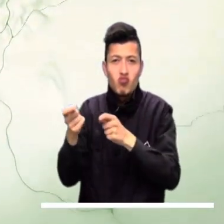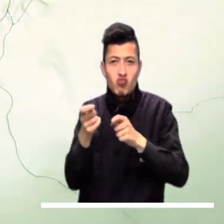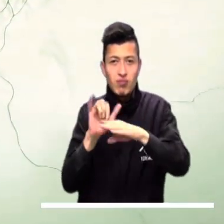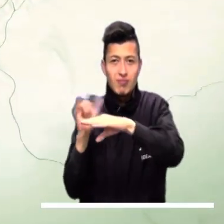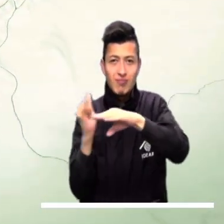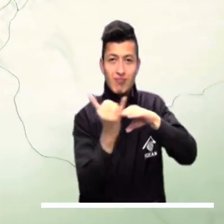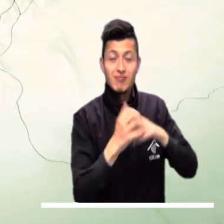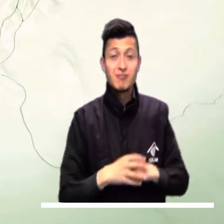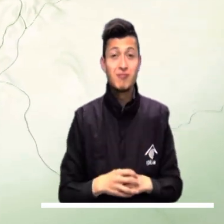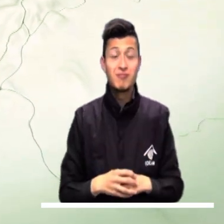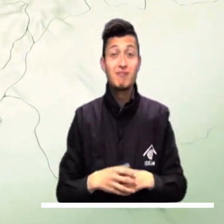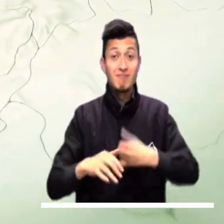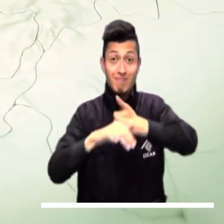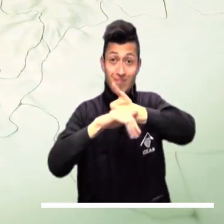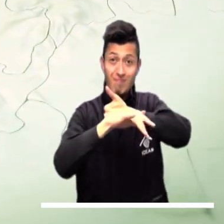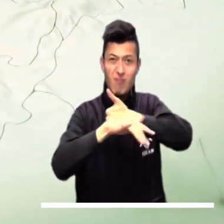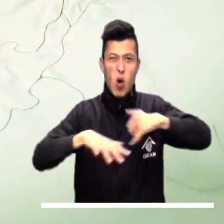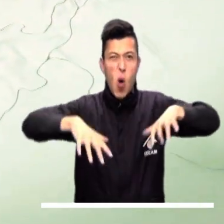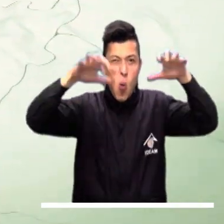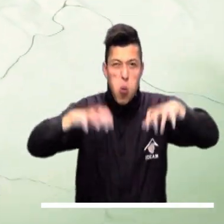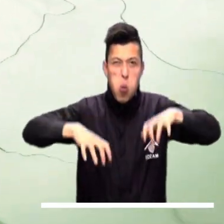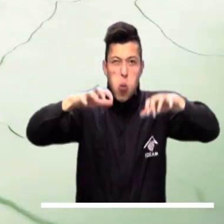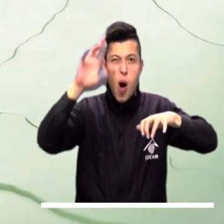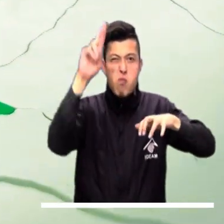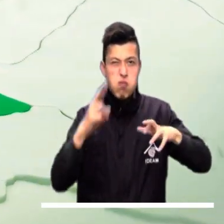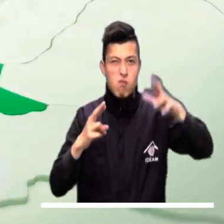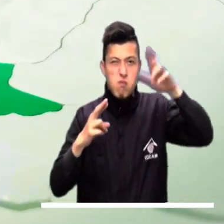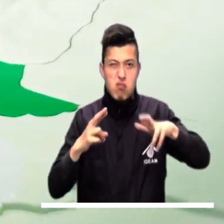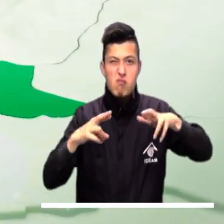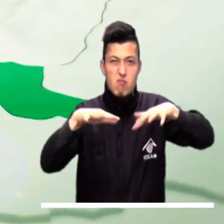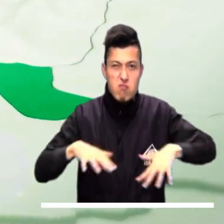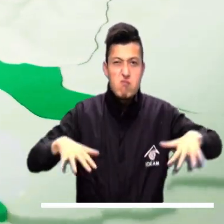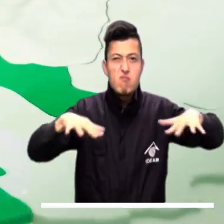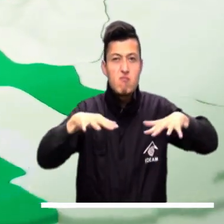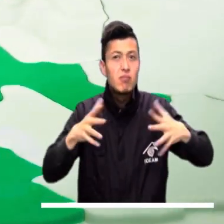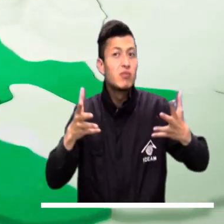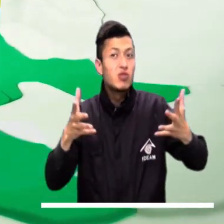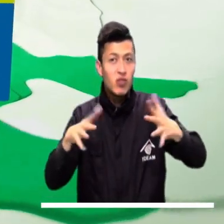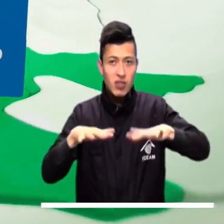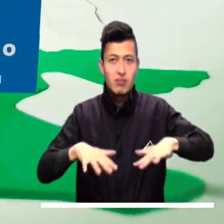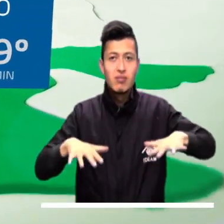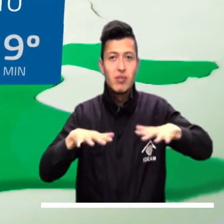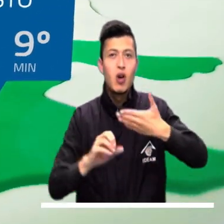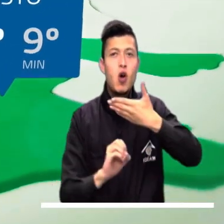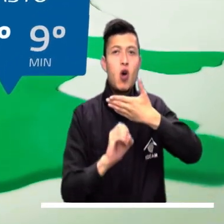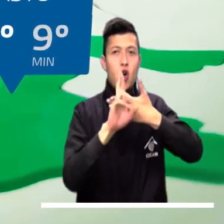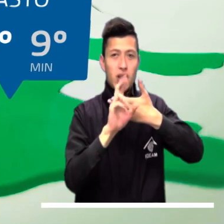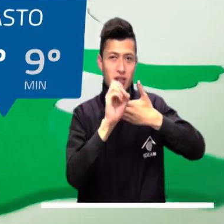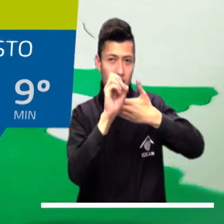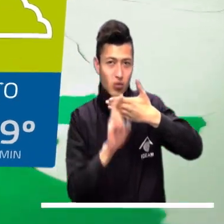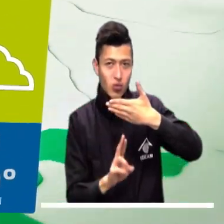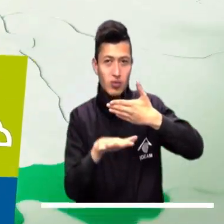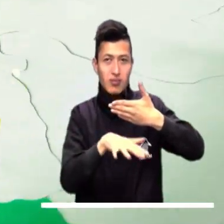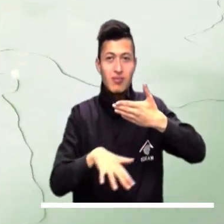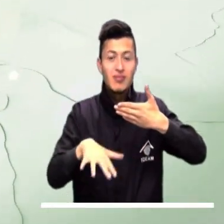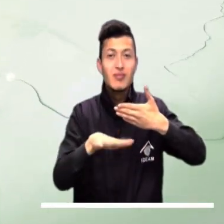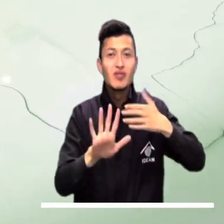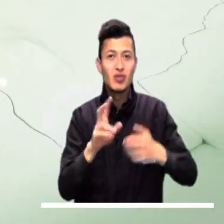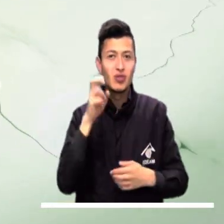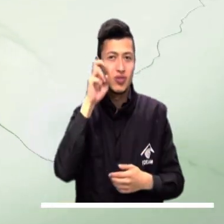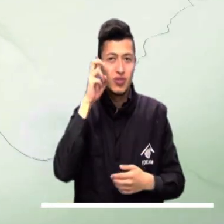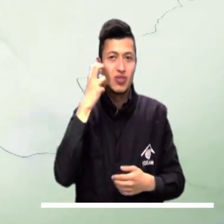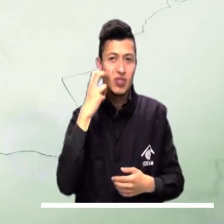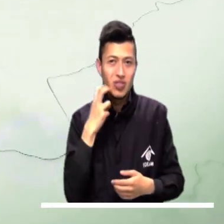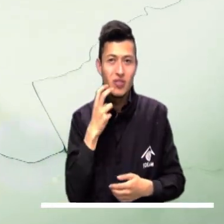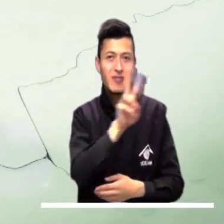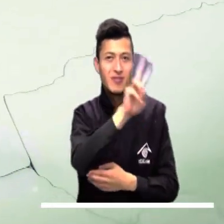esporádicas cerca del archipiélago. En el litoral pacífico, fuertes lluvias, algunas incluso con truenos y relámpagos, podrían manifestarse sobre el oriente